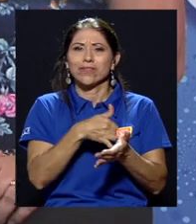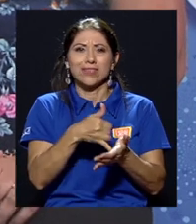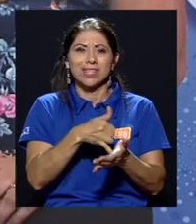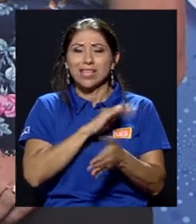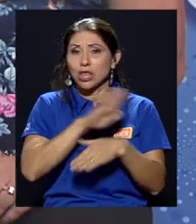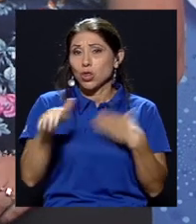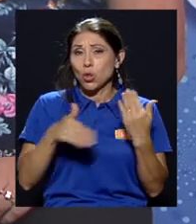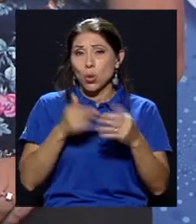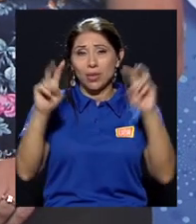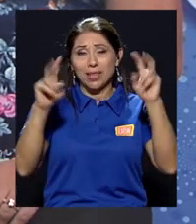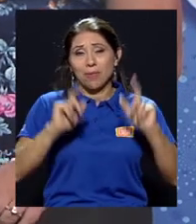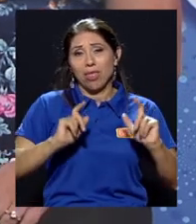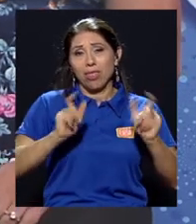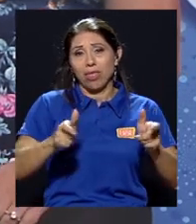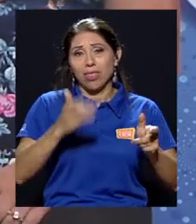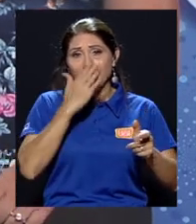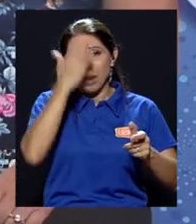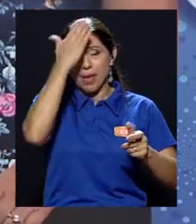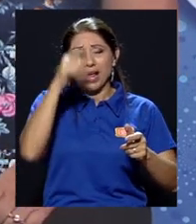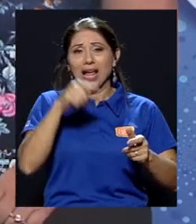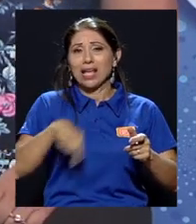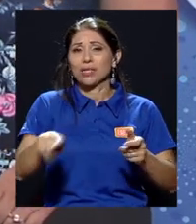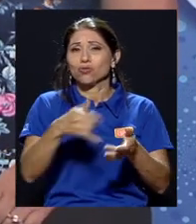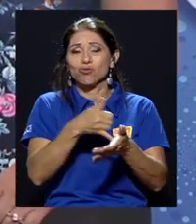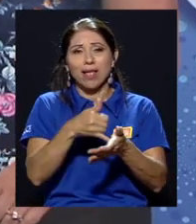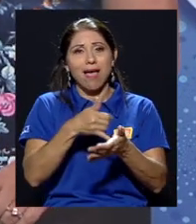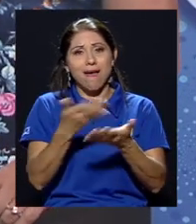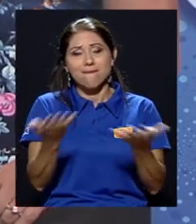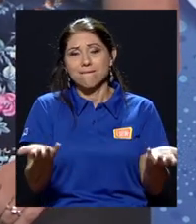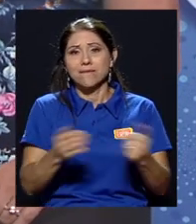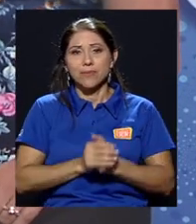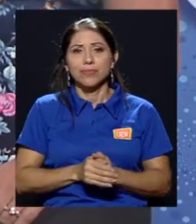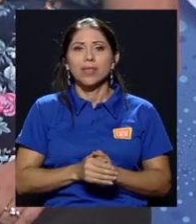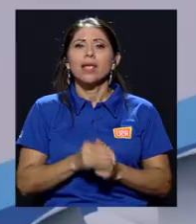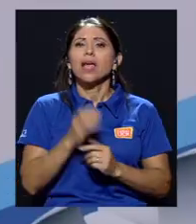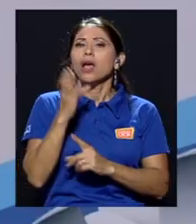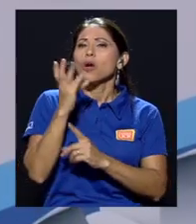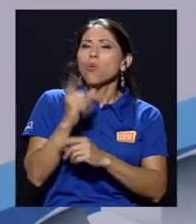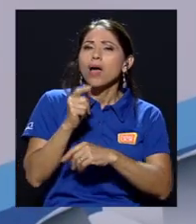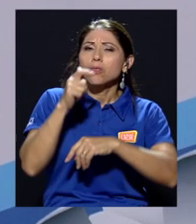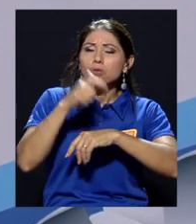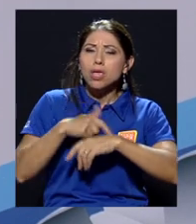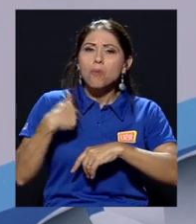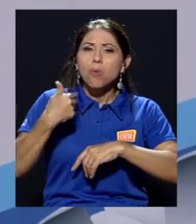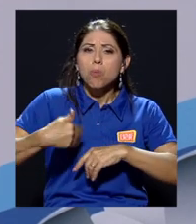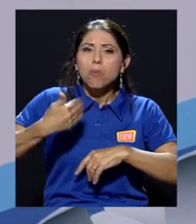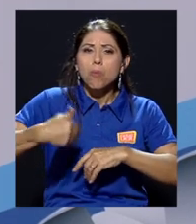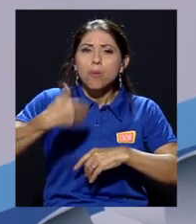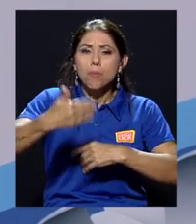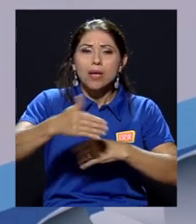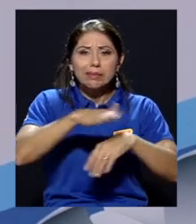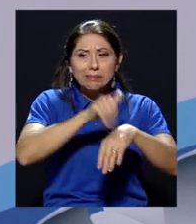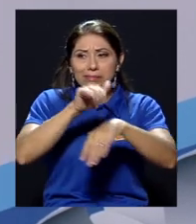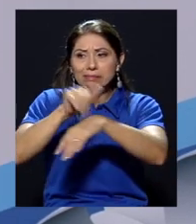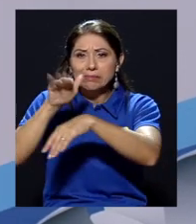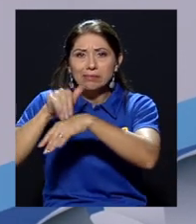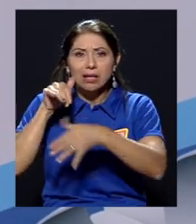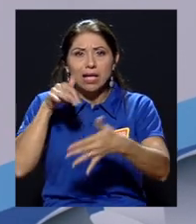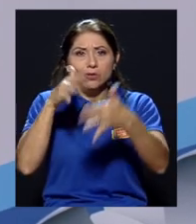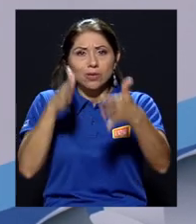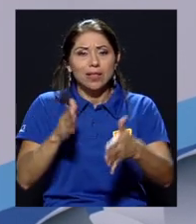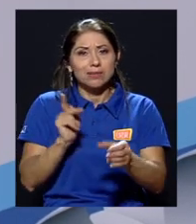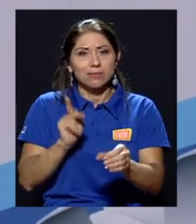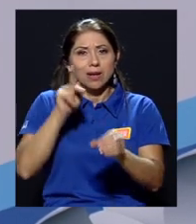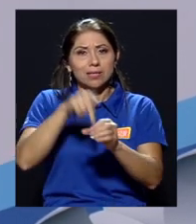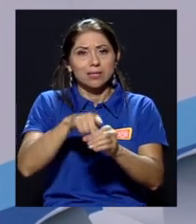deficiente en la zona de Talamanca. ¿Y cada cuánto se hace la convocatoria para que los estudiantes y las estudiantes participen en estos